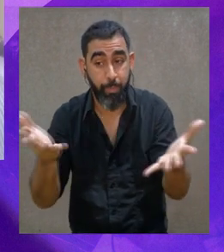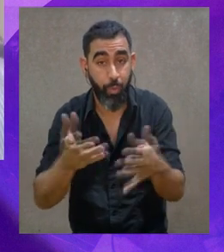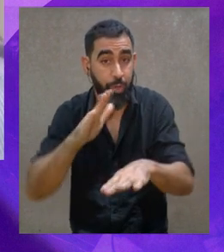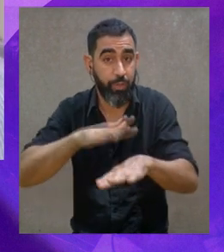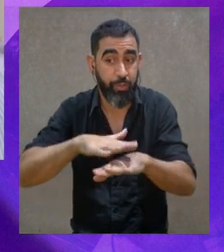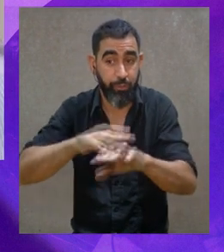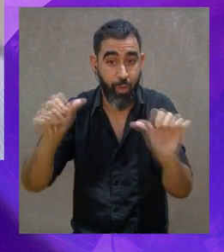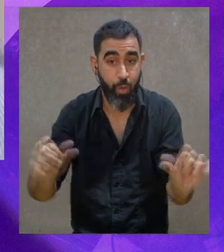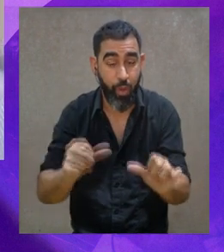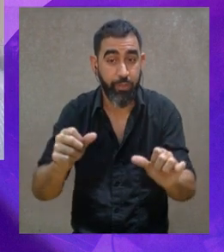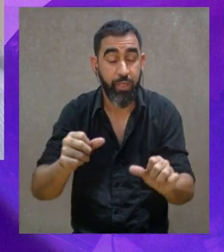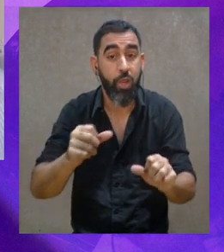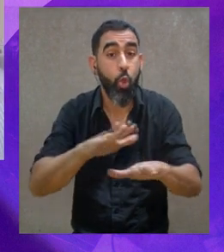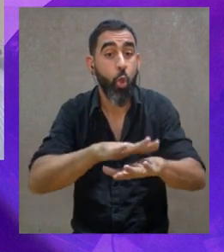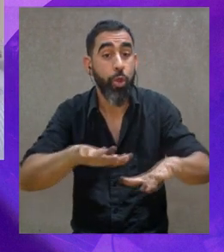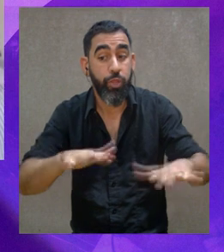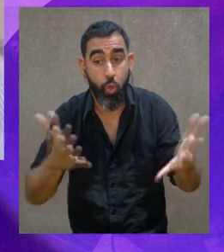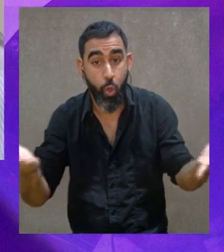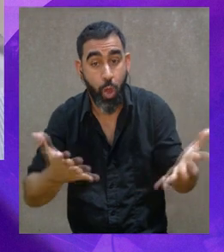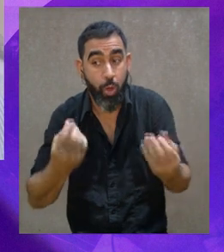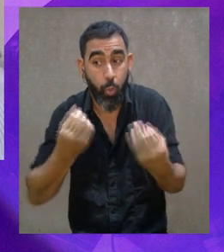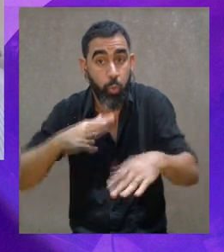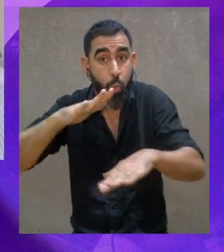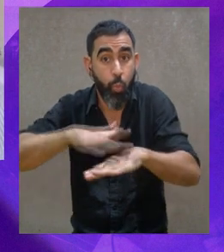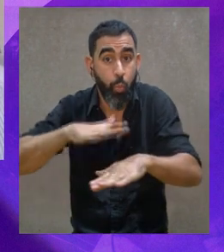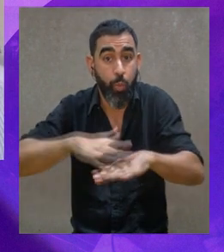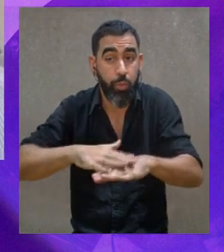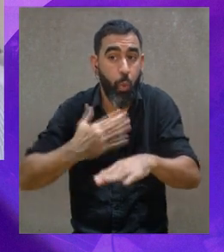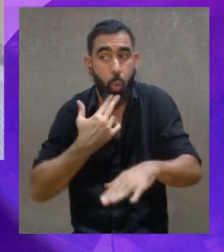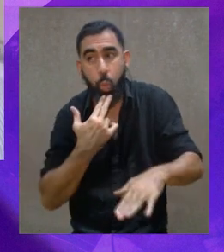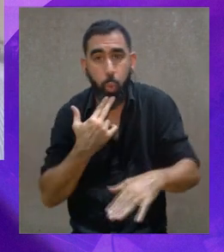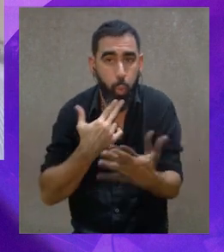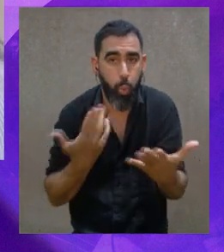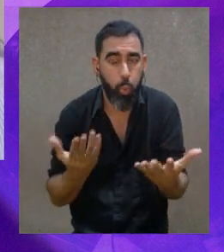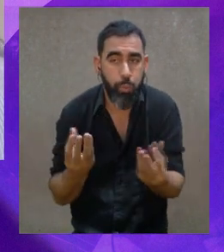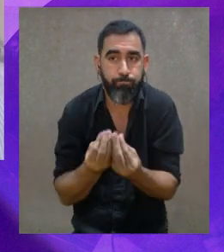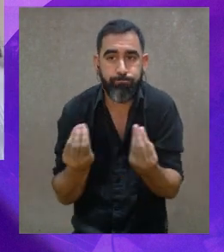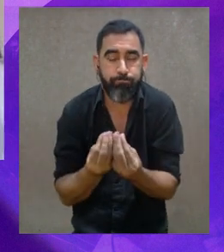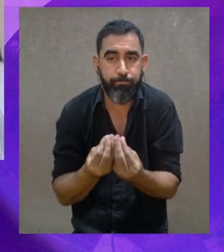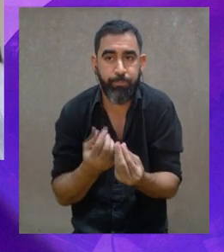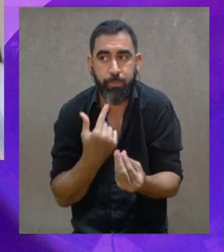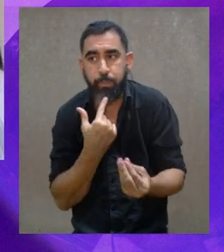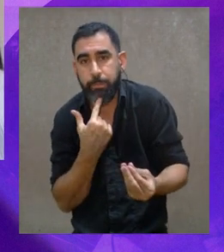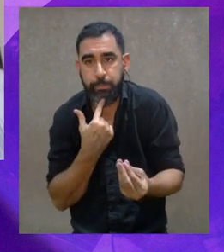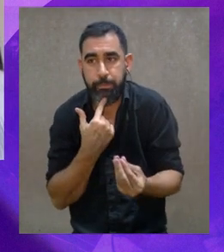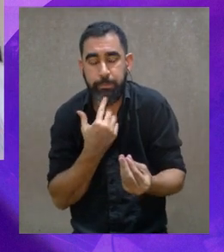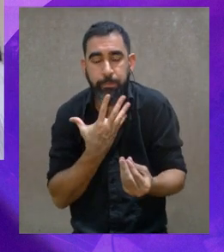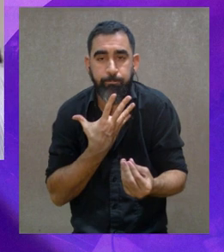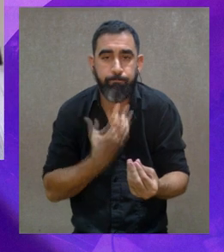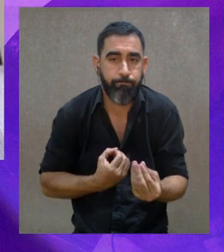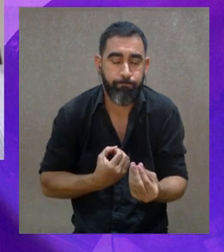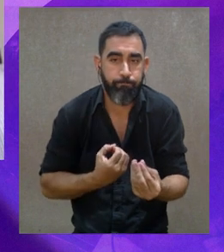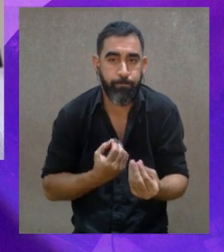hay que reconstruir después los vínculos. Entonces eso es lo que se nos viene un poco después, ¿no? El reconstruir los vínculos, el entender cómo